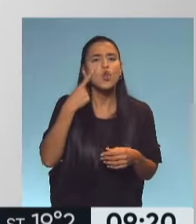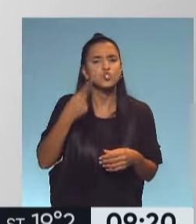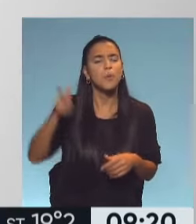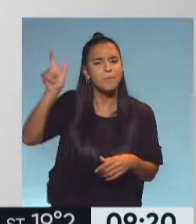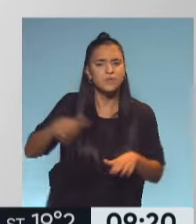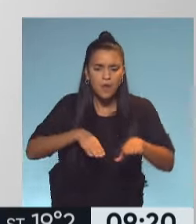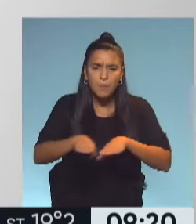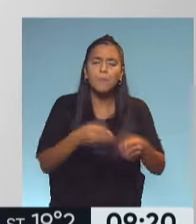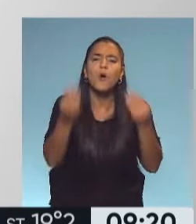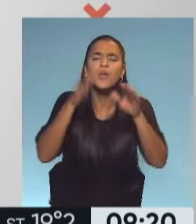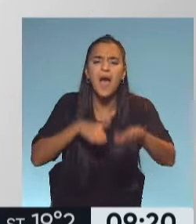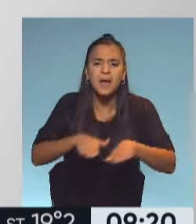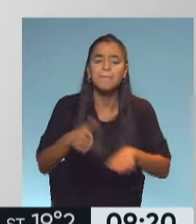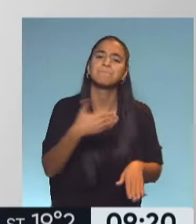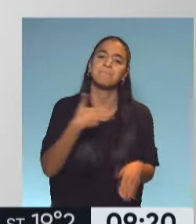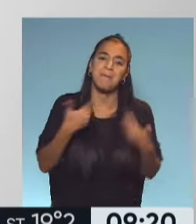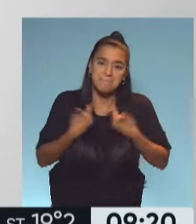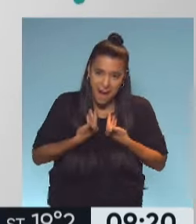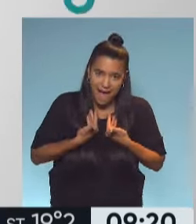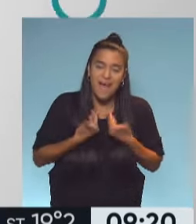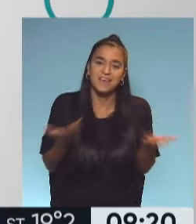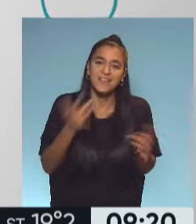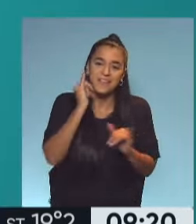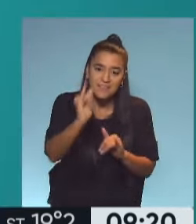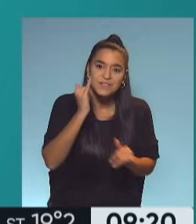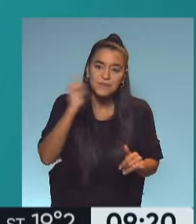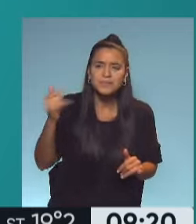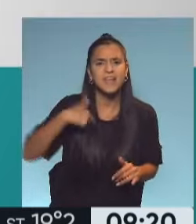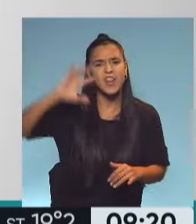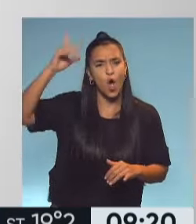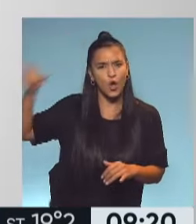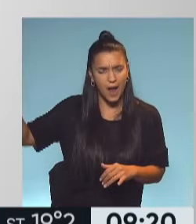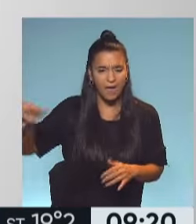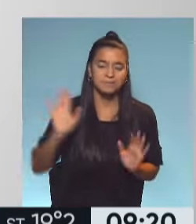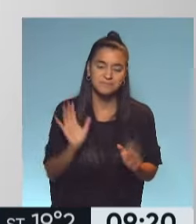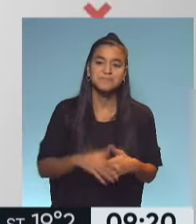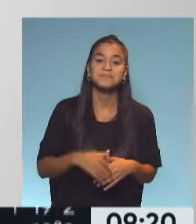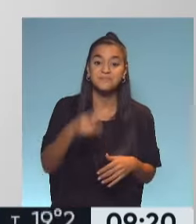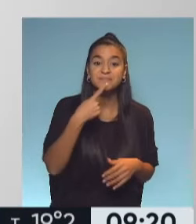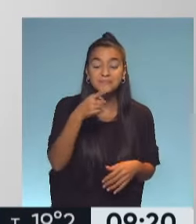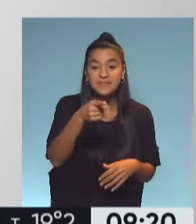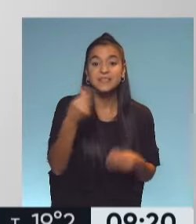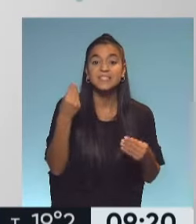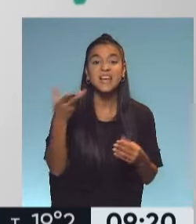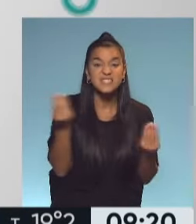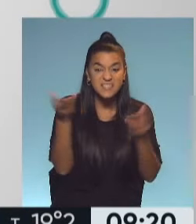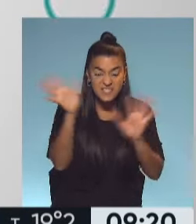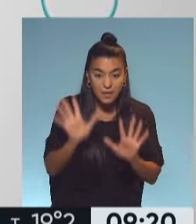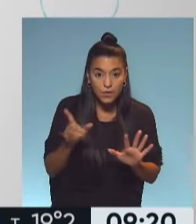que arrastra los pies y siempre le digo ¿por qué arrastra los Porque es mi mamá. Lo digo porque siempre le digo y ella se nota. Bien, entonces ella ¿qué está haciendo? Está